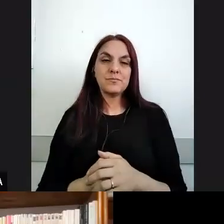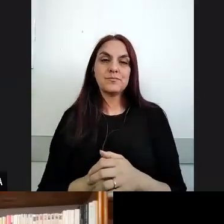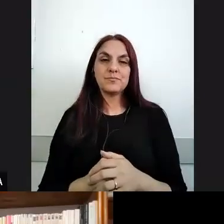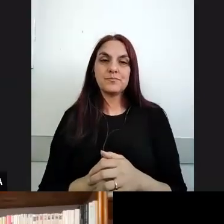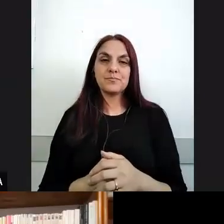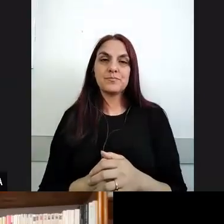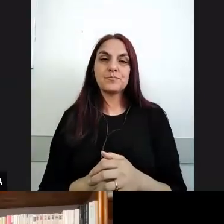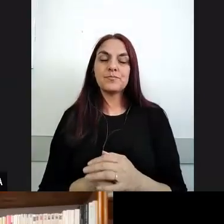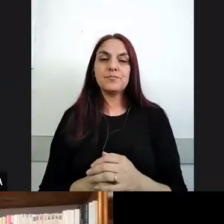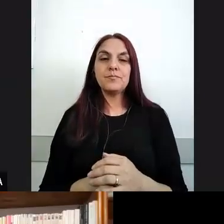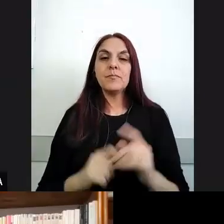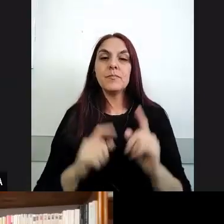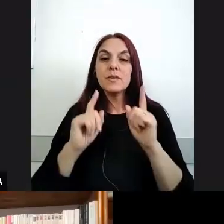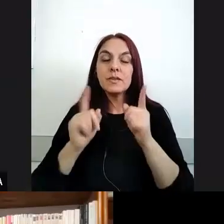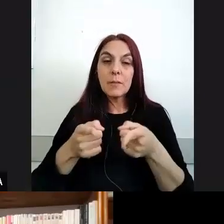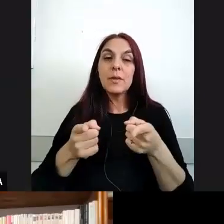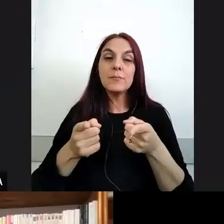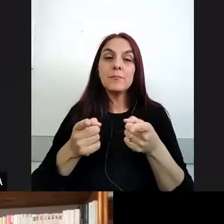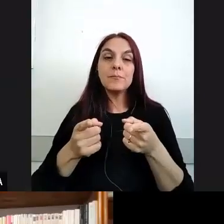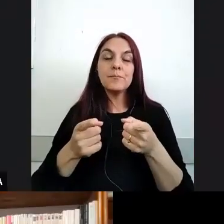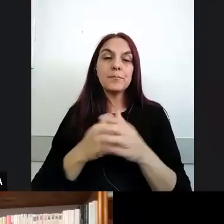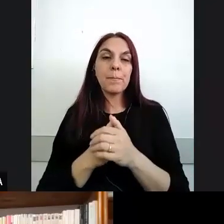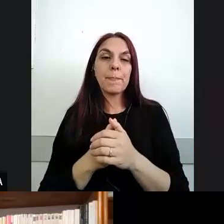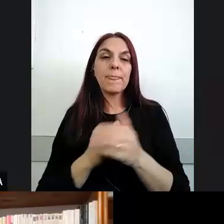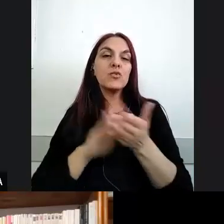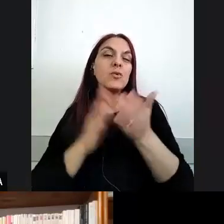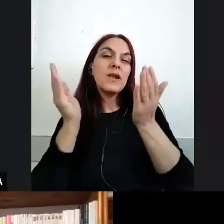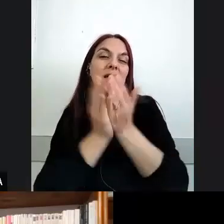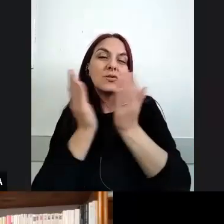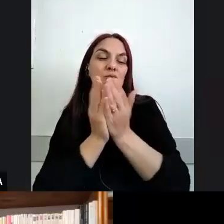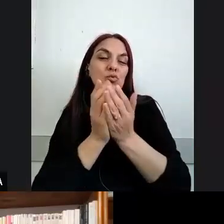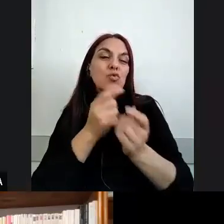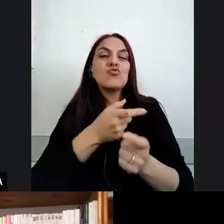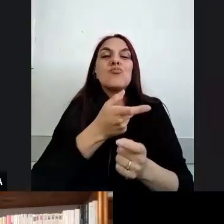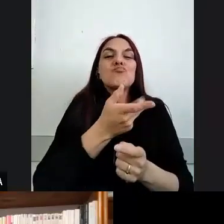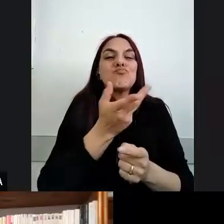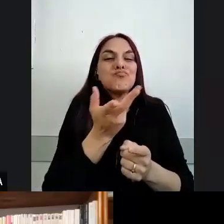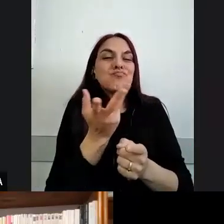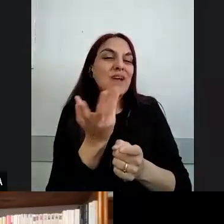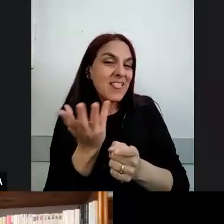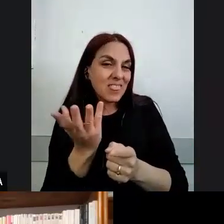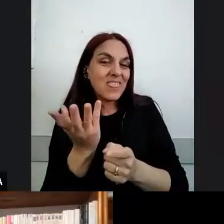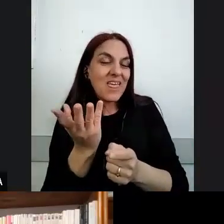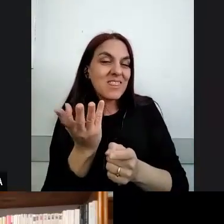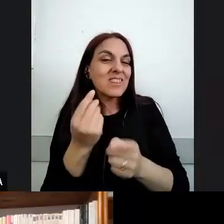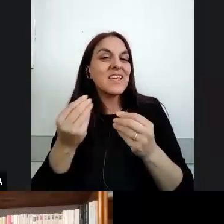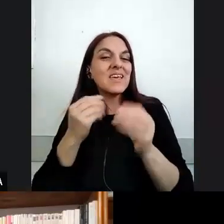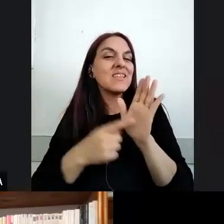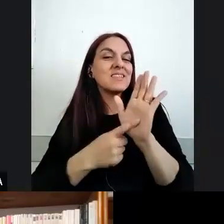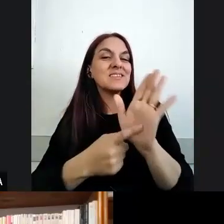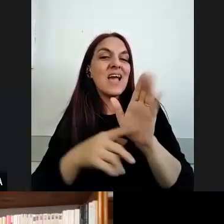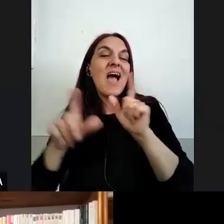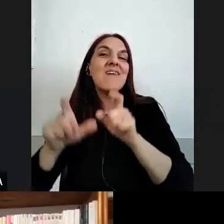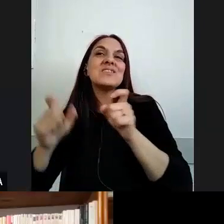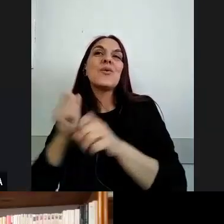educación y también digamos los estudios más cualitativos que muestran digamos que a veces la presencia no es